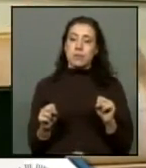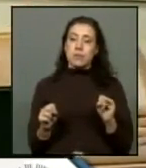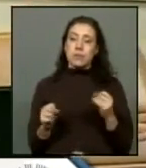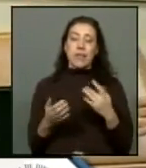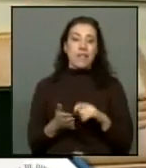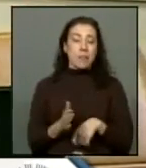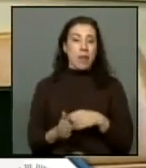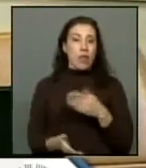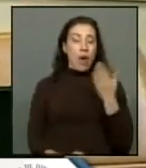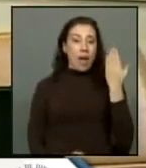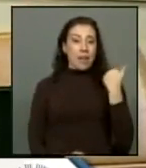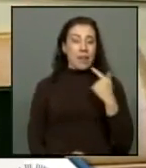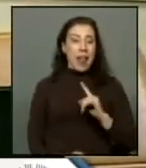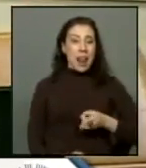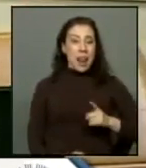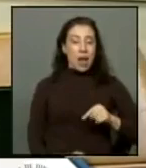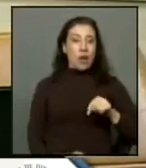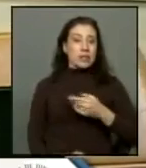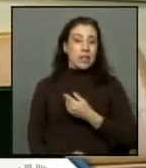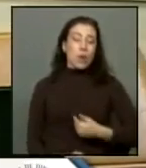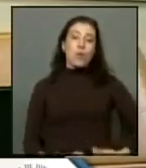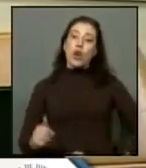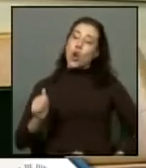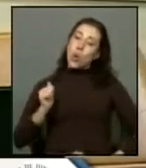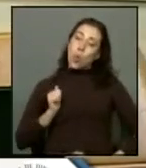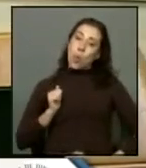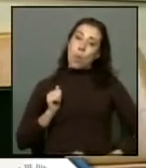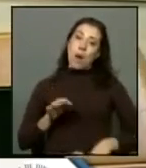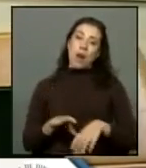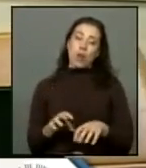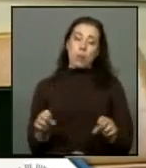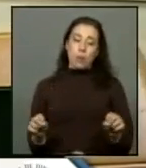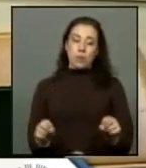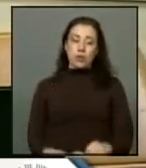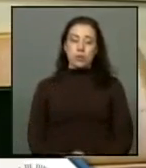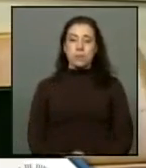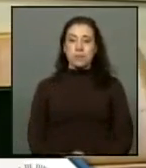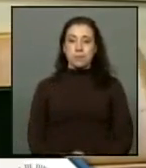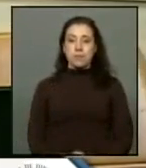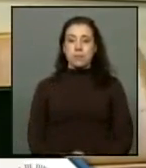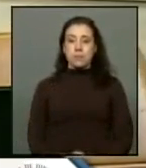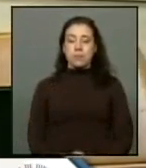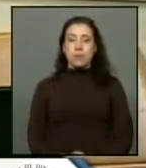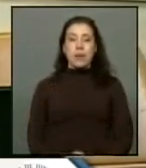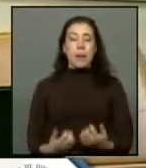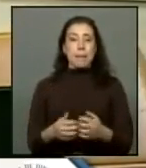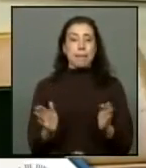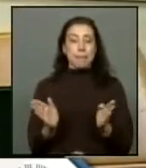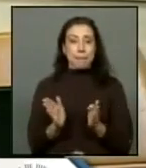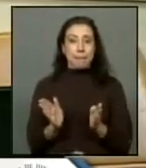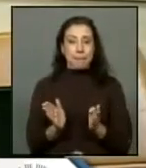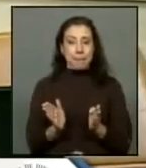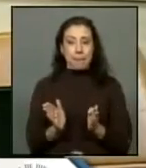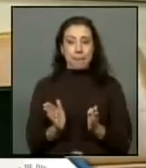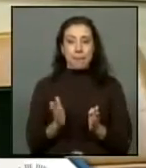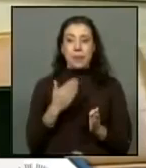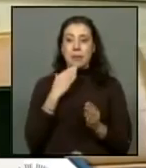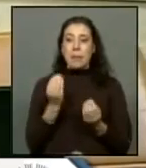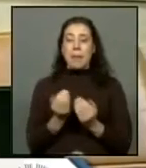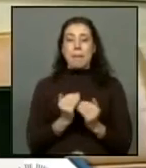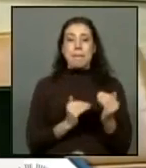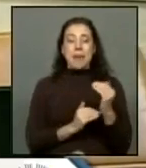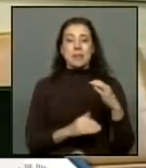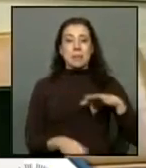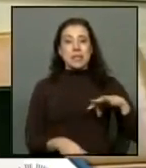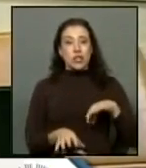firmado en el gobierno del Presidente Lagos, este gobierno cumpla con ese compromiso, tanto de las microempresas, como del aumento de las